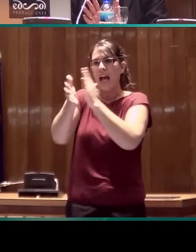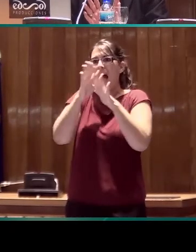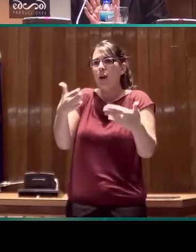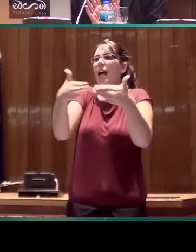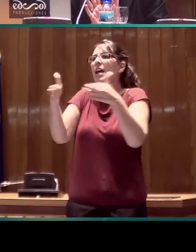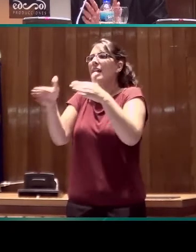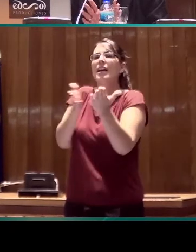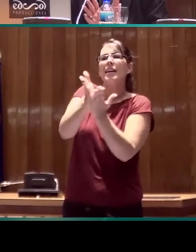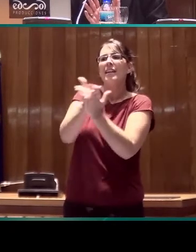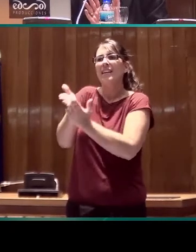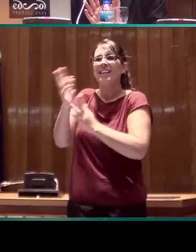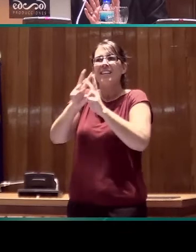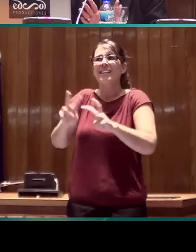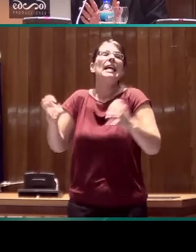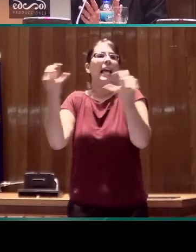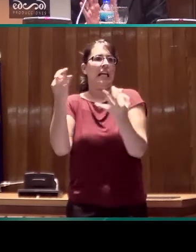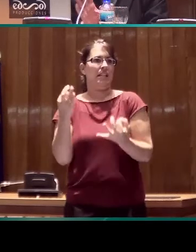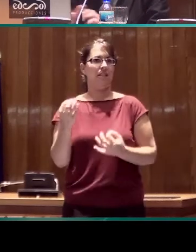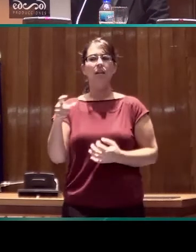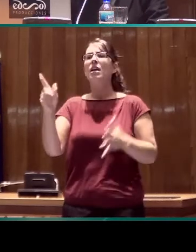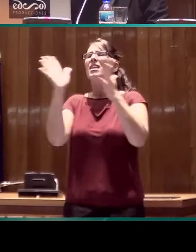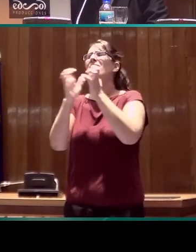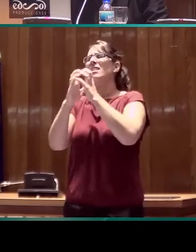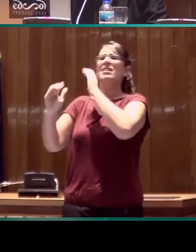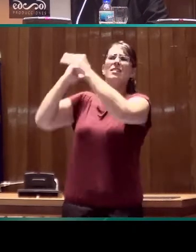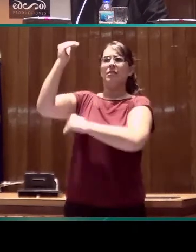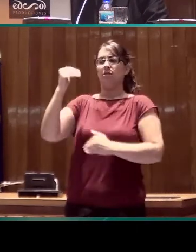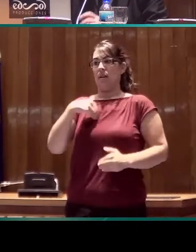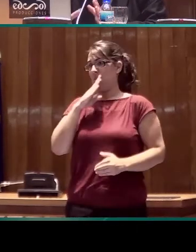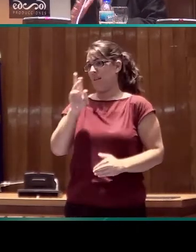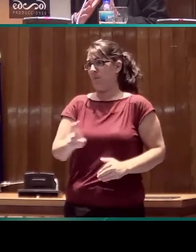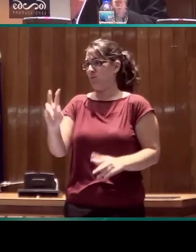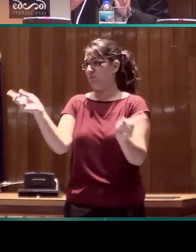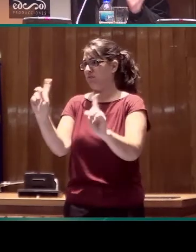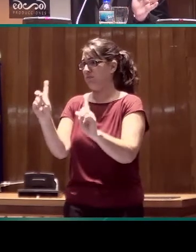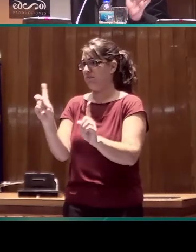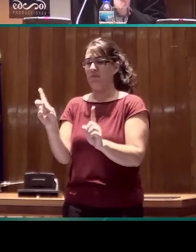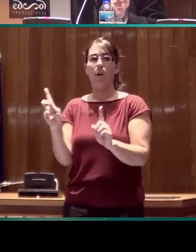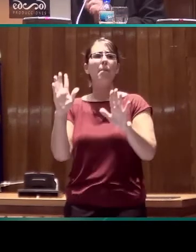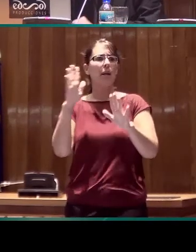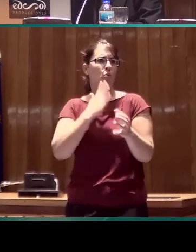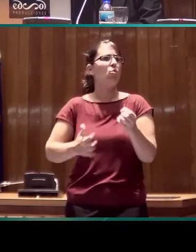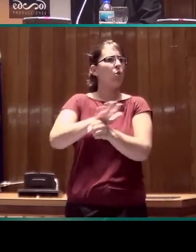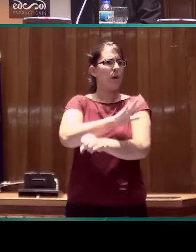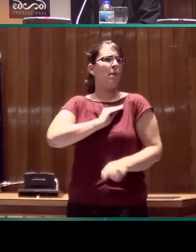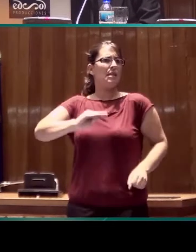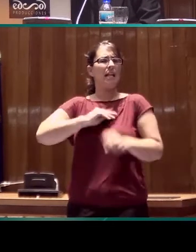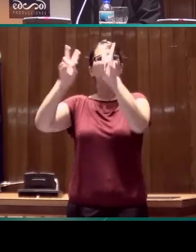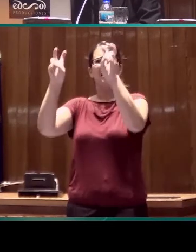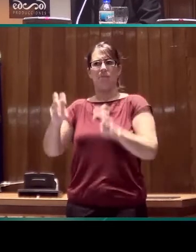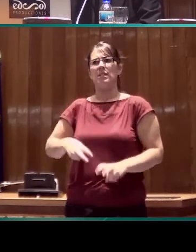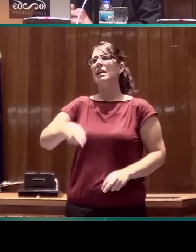líneas, insisto, sin grandes ambiciones, pero que me parece que cubren un buen conjunto de temas